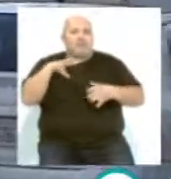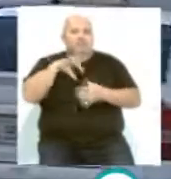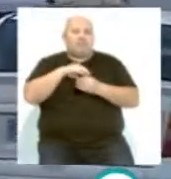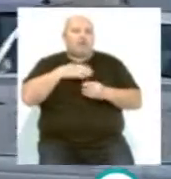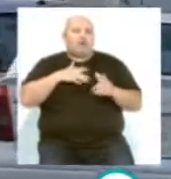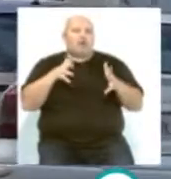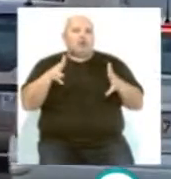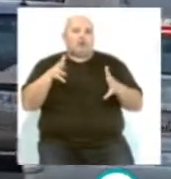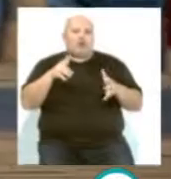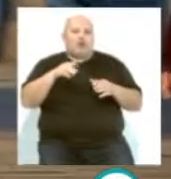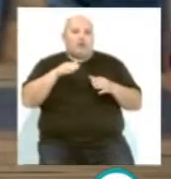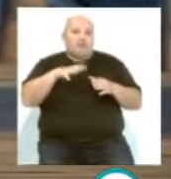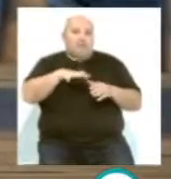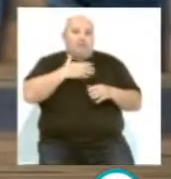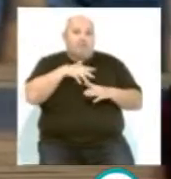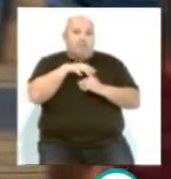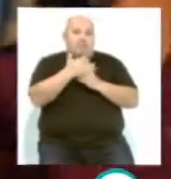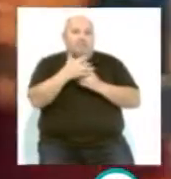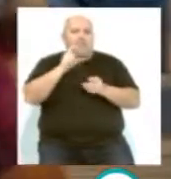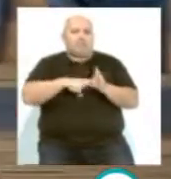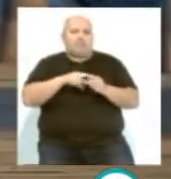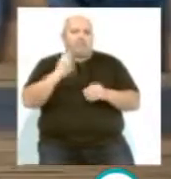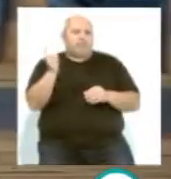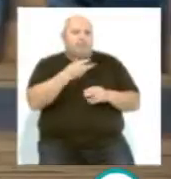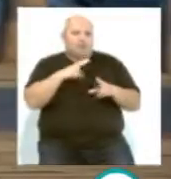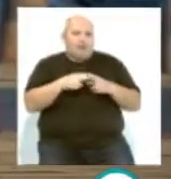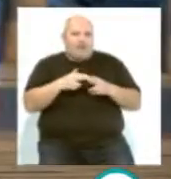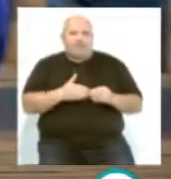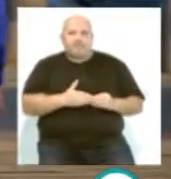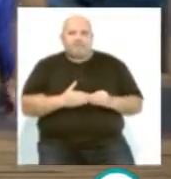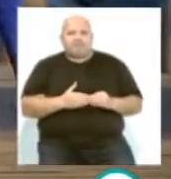Consejo Local de Medio Ambiente y en la que participan agentes sociales.